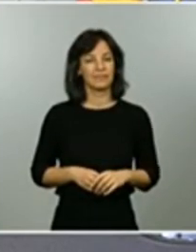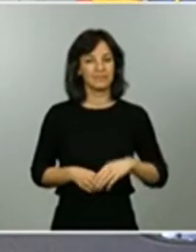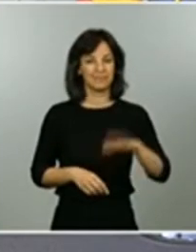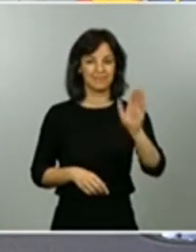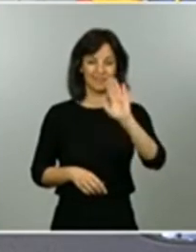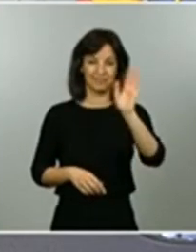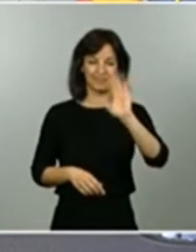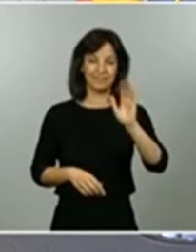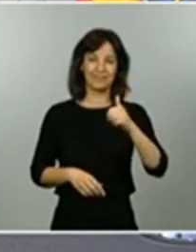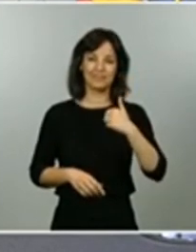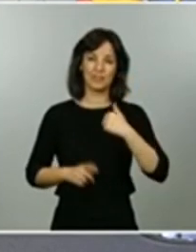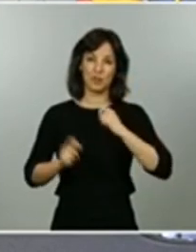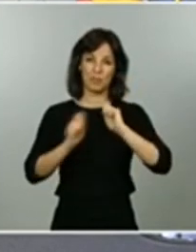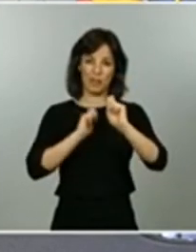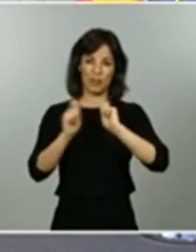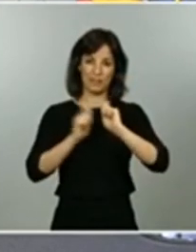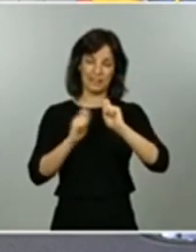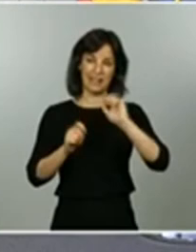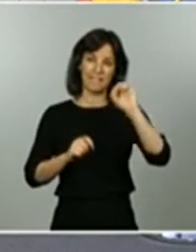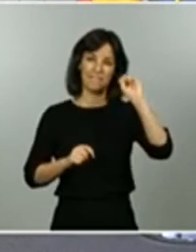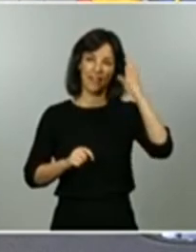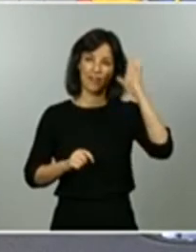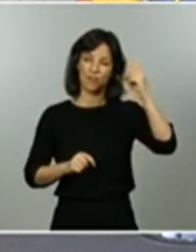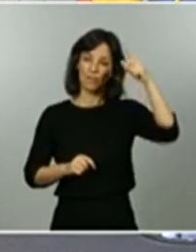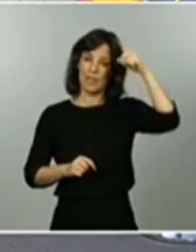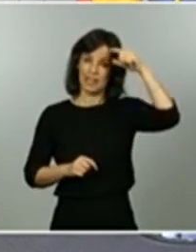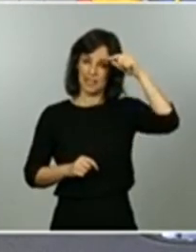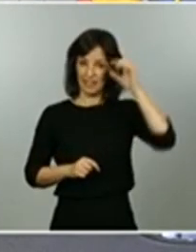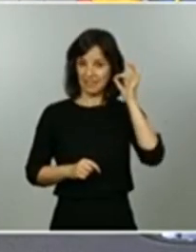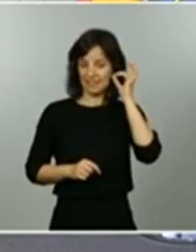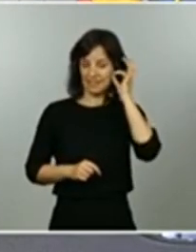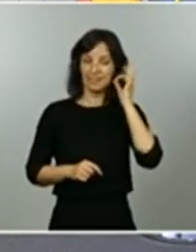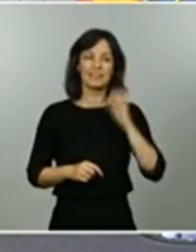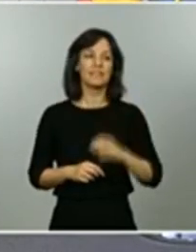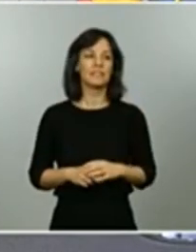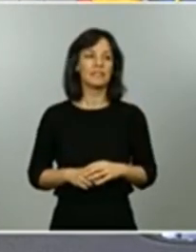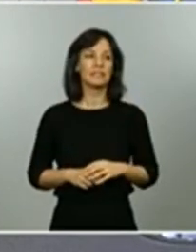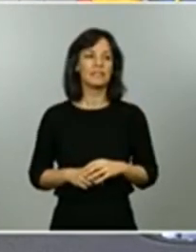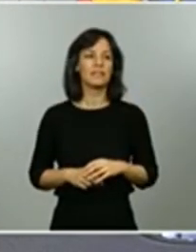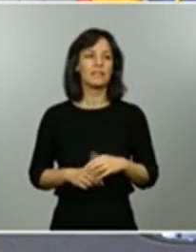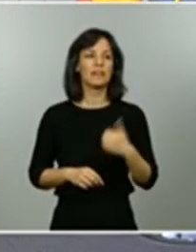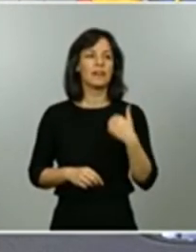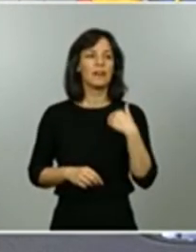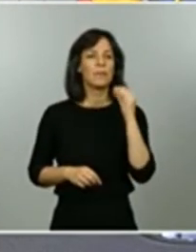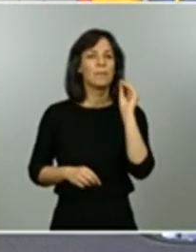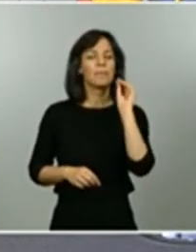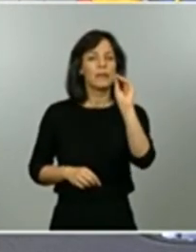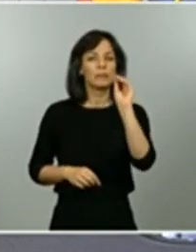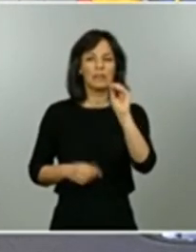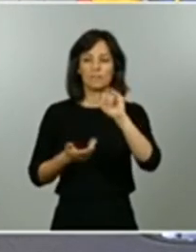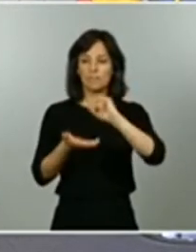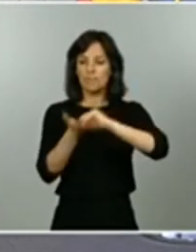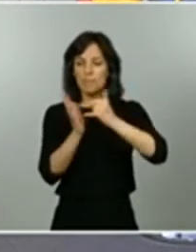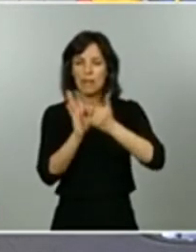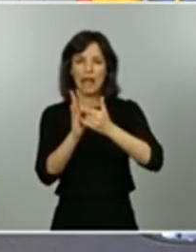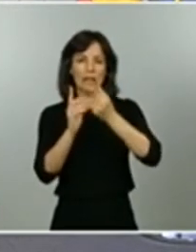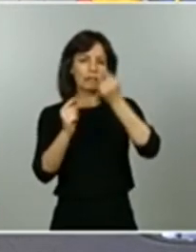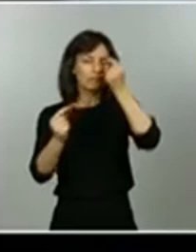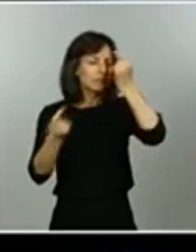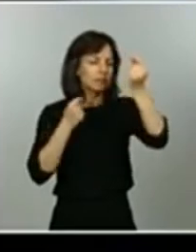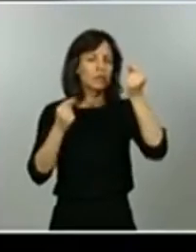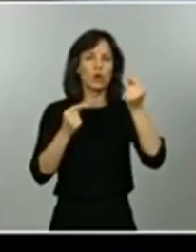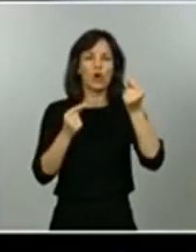periodista del Faro de Melilla quería preguntar si hay algún plan concreto criterio concreto para las ciudades autónomas ser